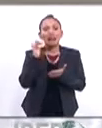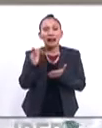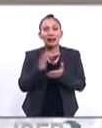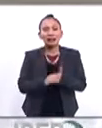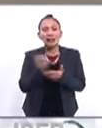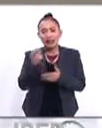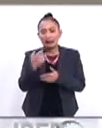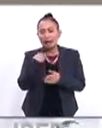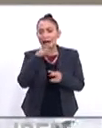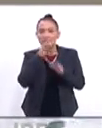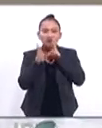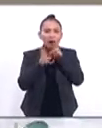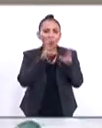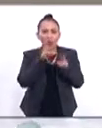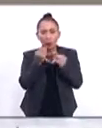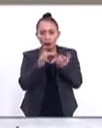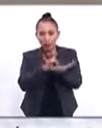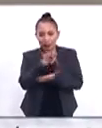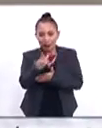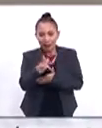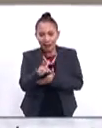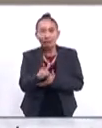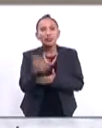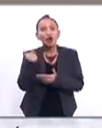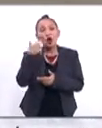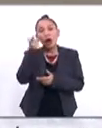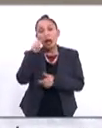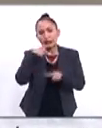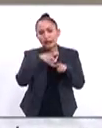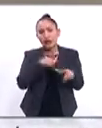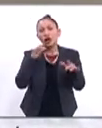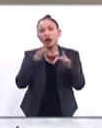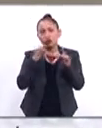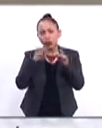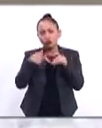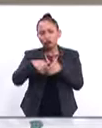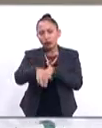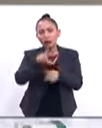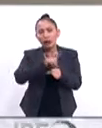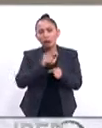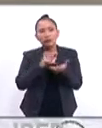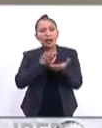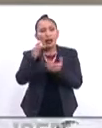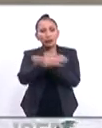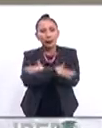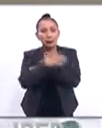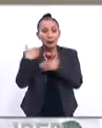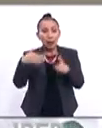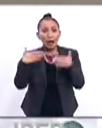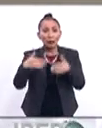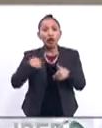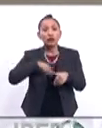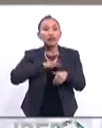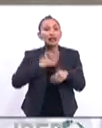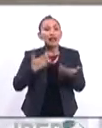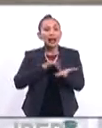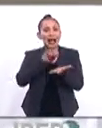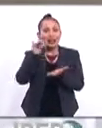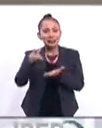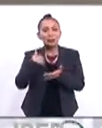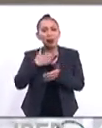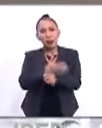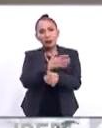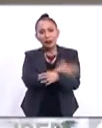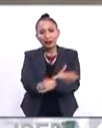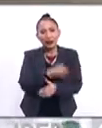mucho este reporte muchas gracias esperamos mantener la comunicación en estos días te agradecemos un fuerte abrazo hasta Panamá nosotros les damos las gracias